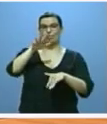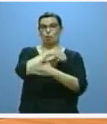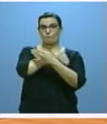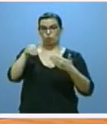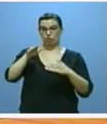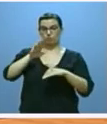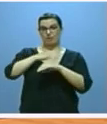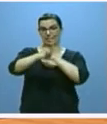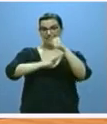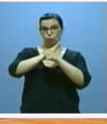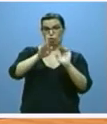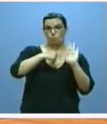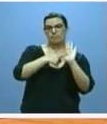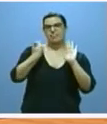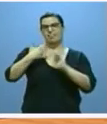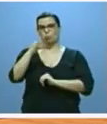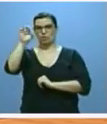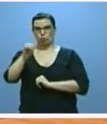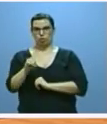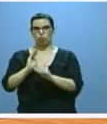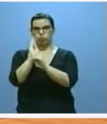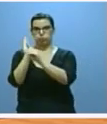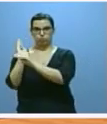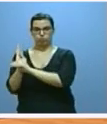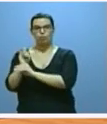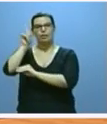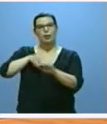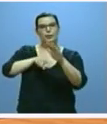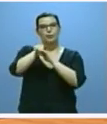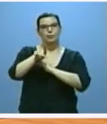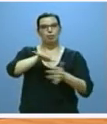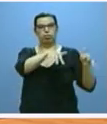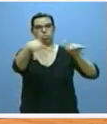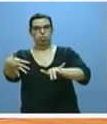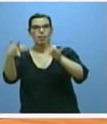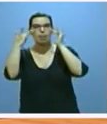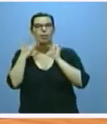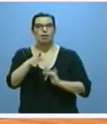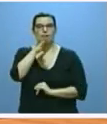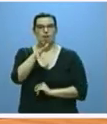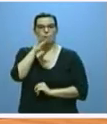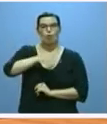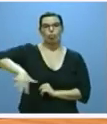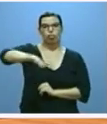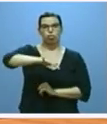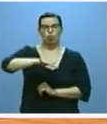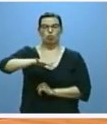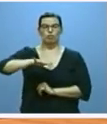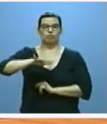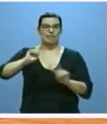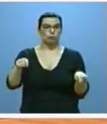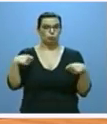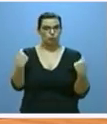para el conjunto de la legislatura y hemos seguido avanzando en la depuración de aguas en nuestros espacios naturales muy